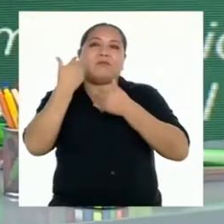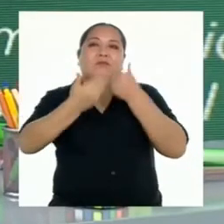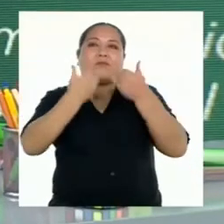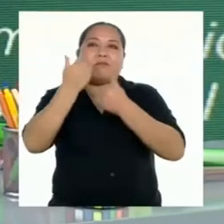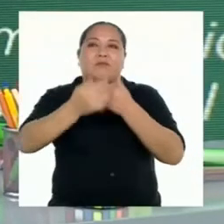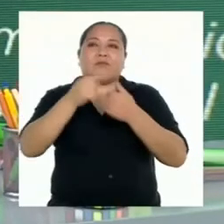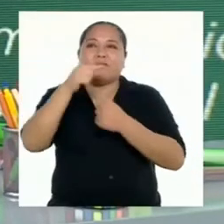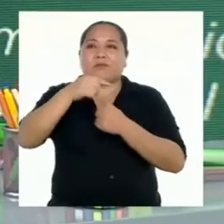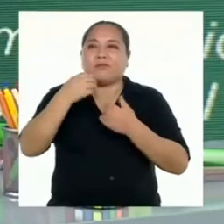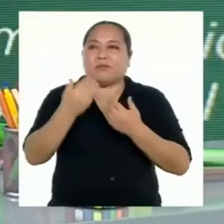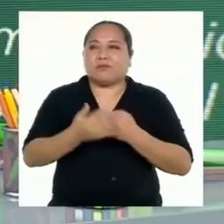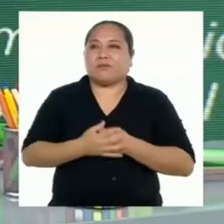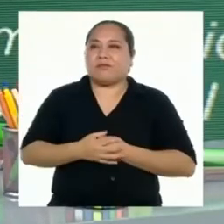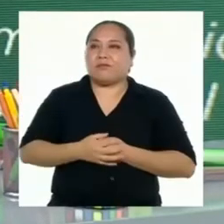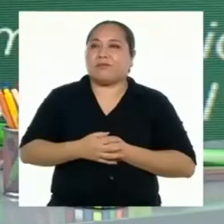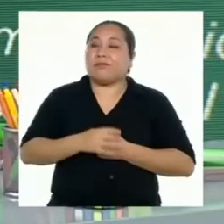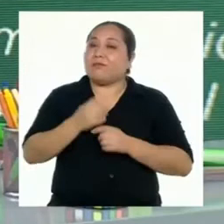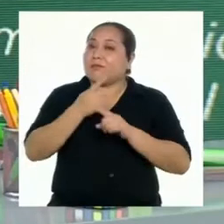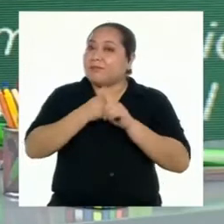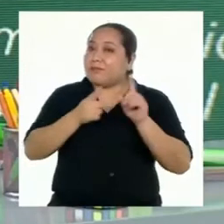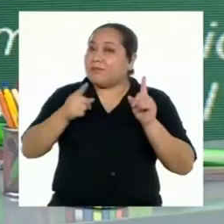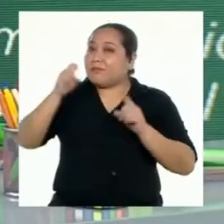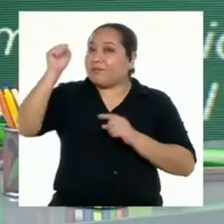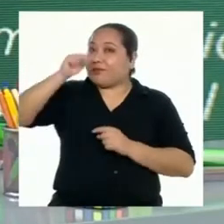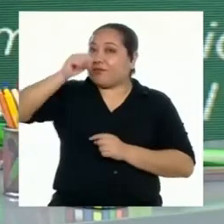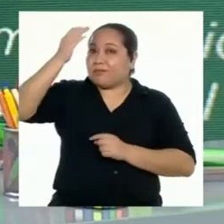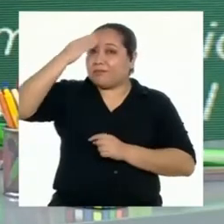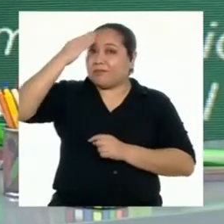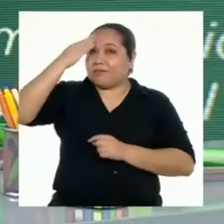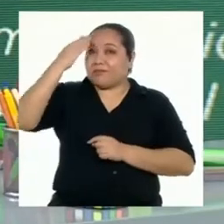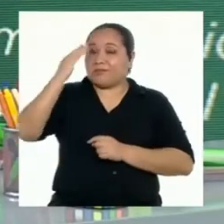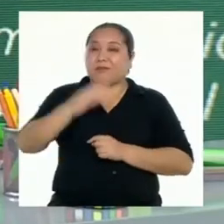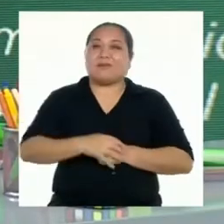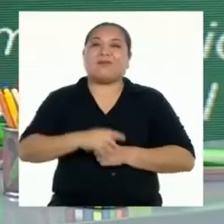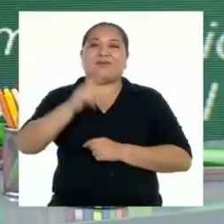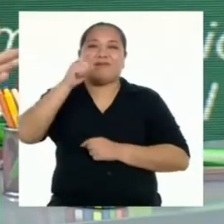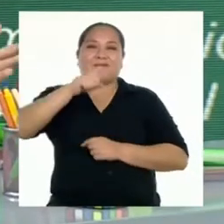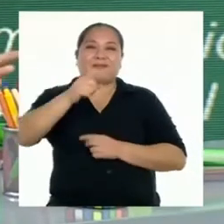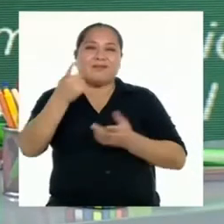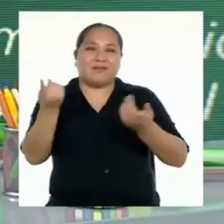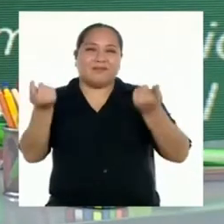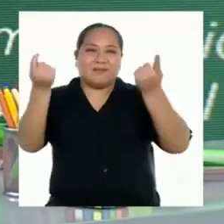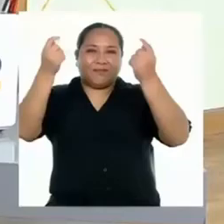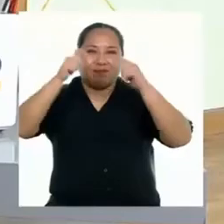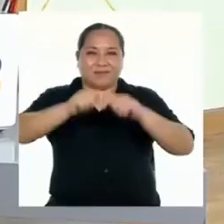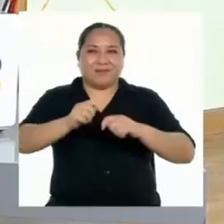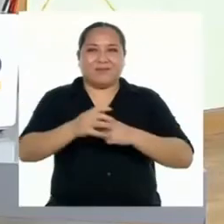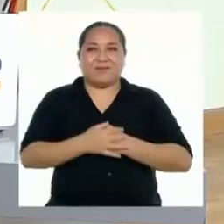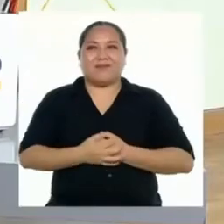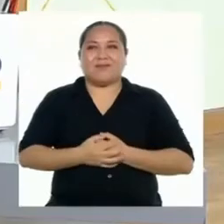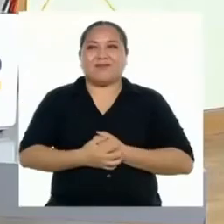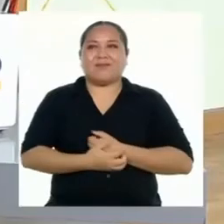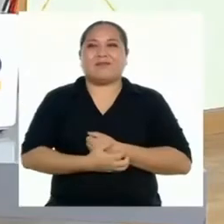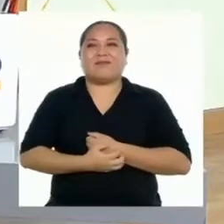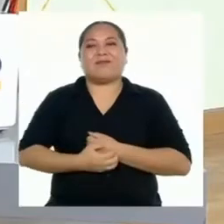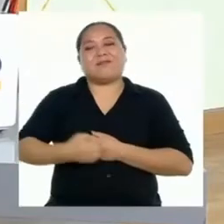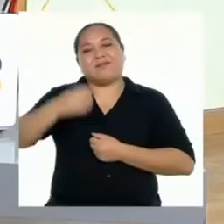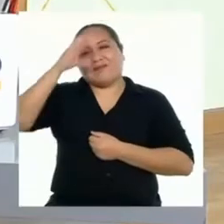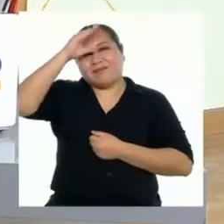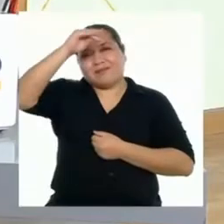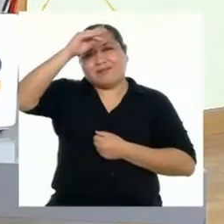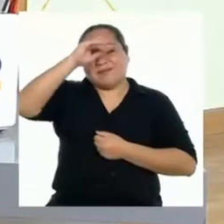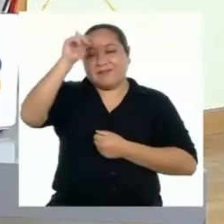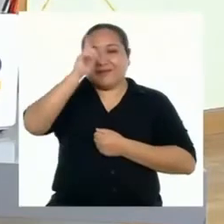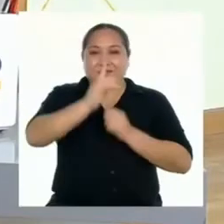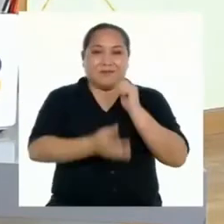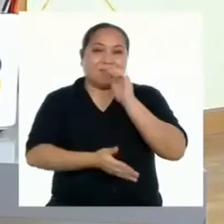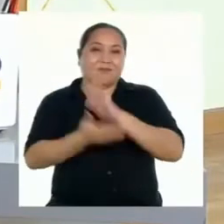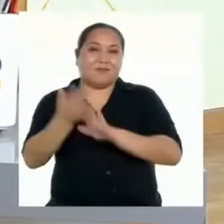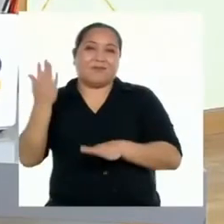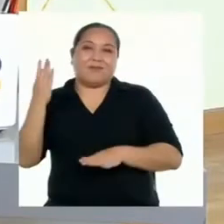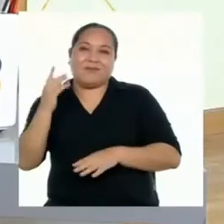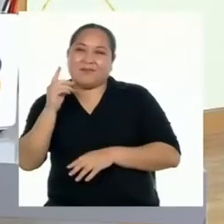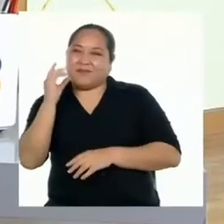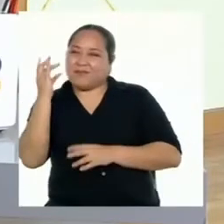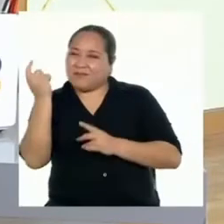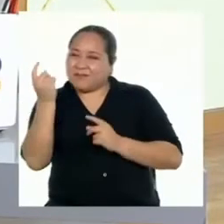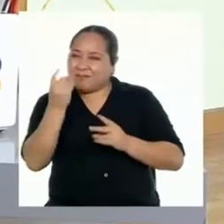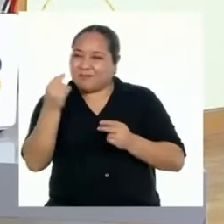cuál es el siguiente paso en ese proceso. Pero lo que sí sé es que nos tenemos que ir a una pausa. Chicas, chicos, no se muevan que